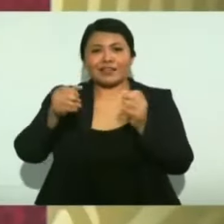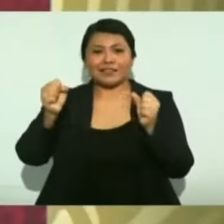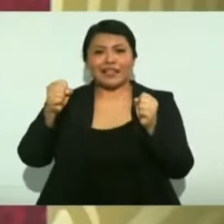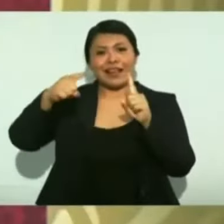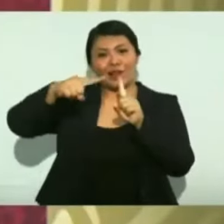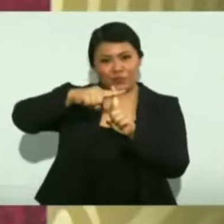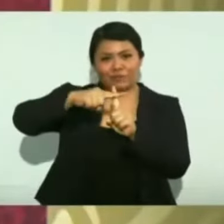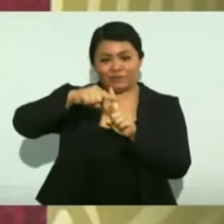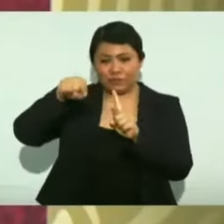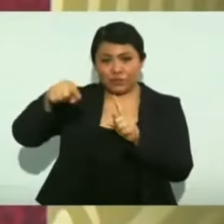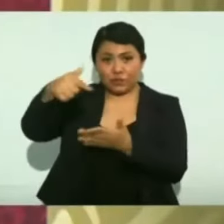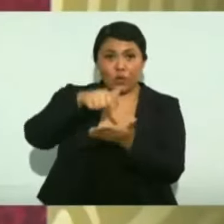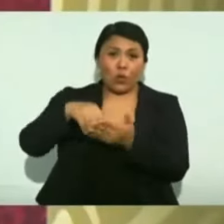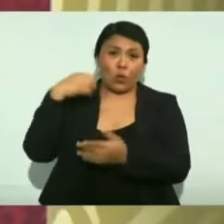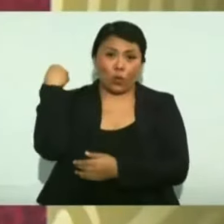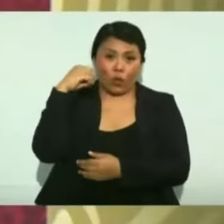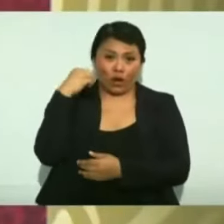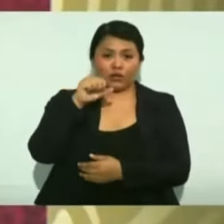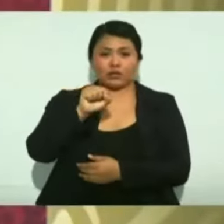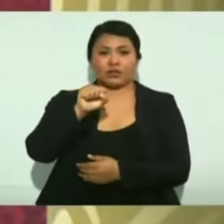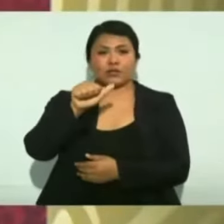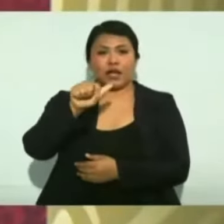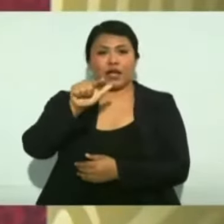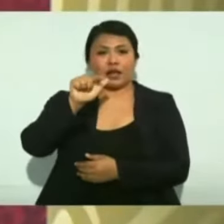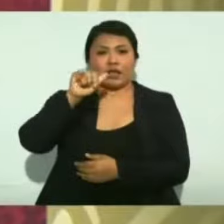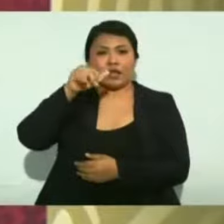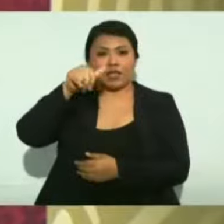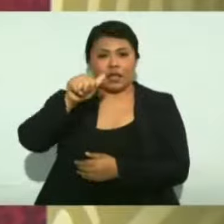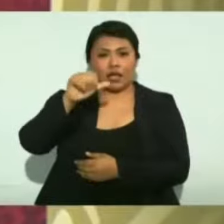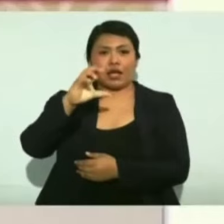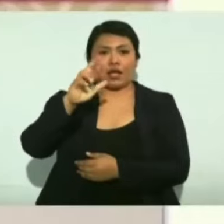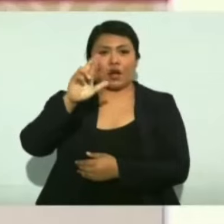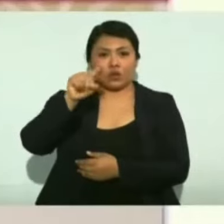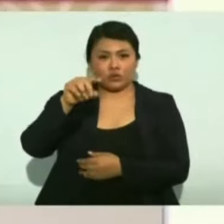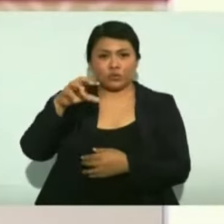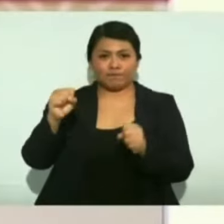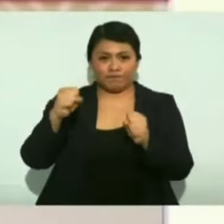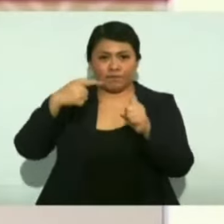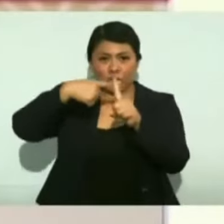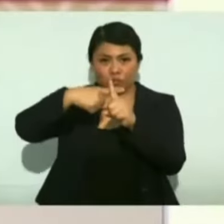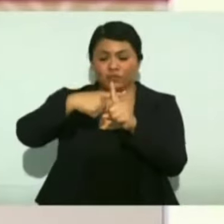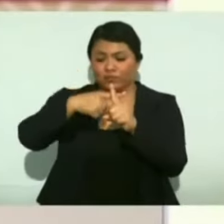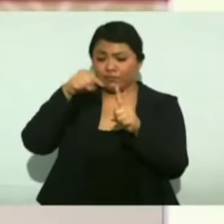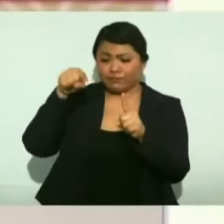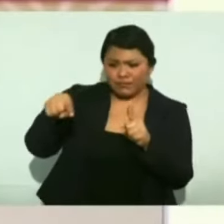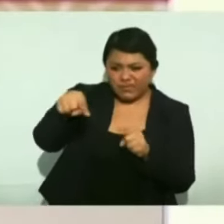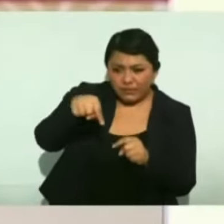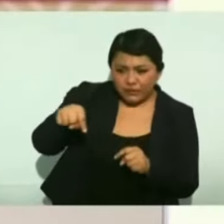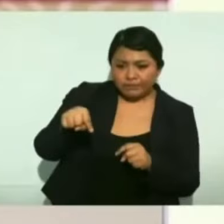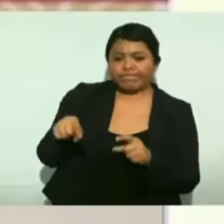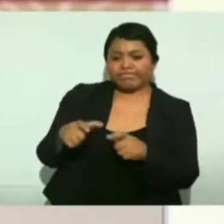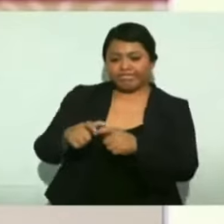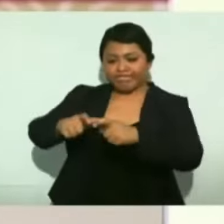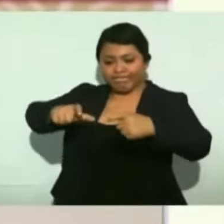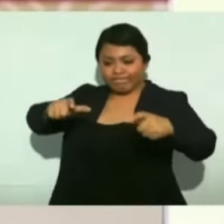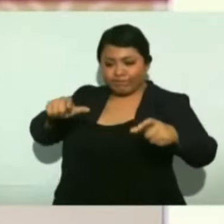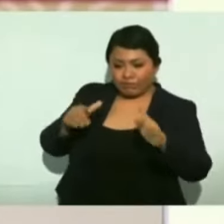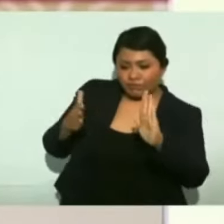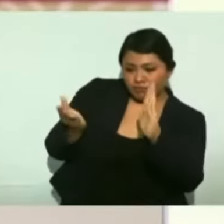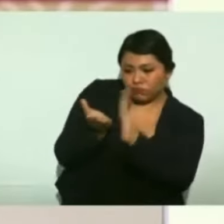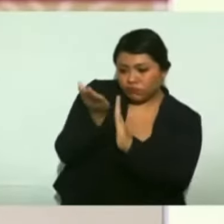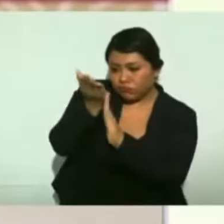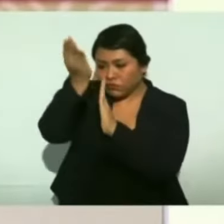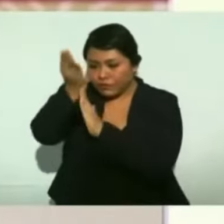Ya se amplió, se desasolvó